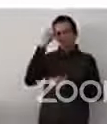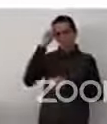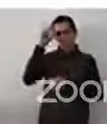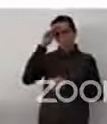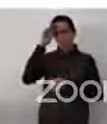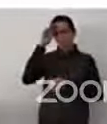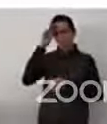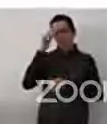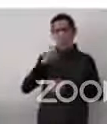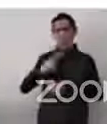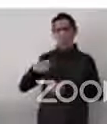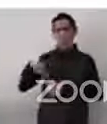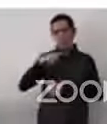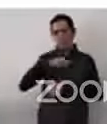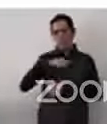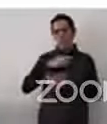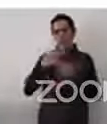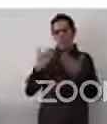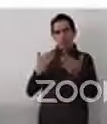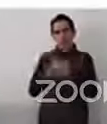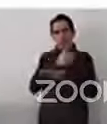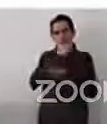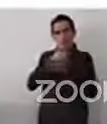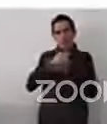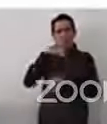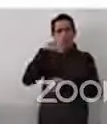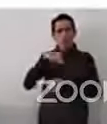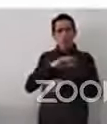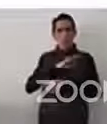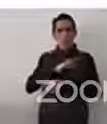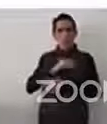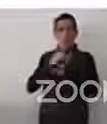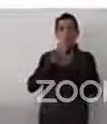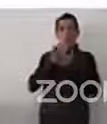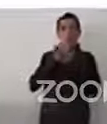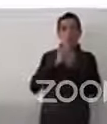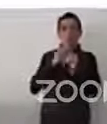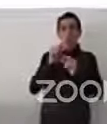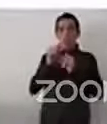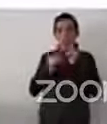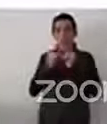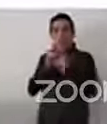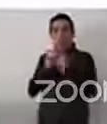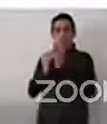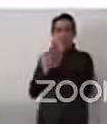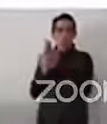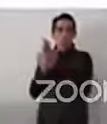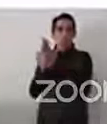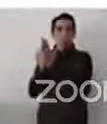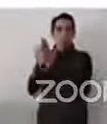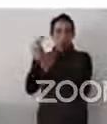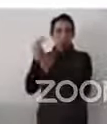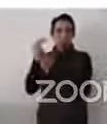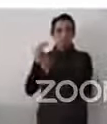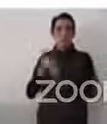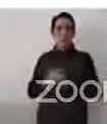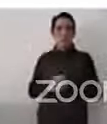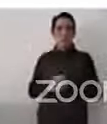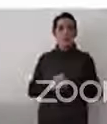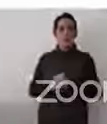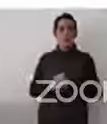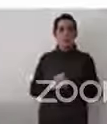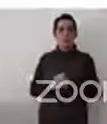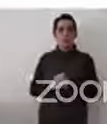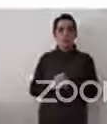ciudadanos, podemos incidir en la ratificación de instrumentos internacionales como estos. Y después, y acá